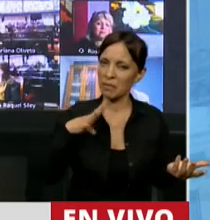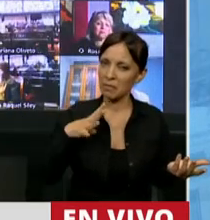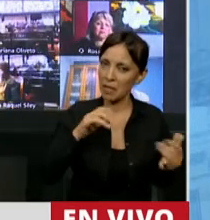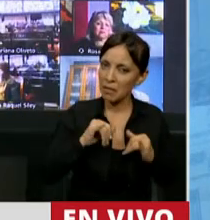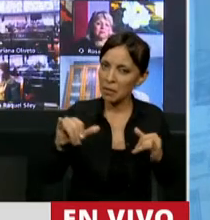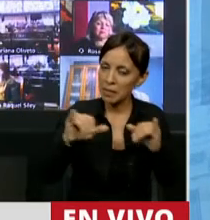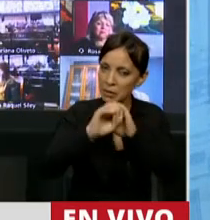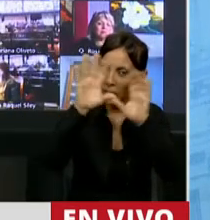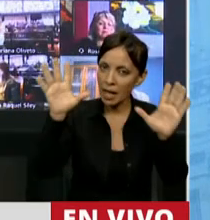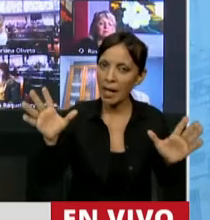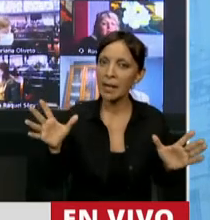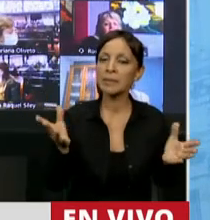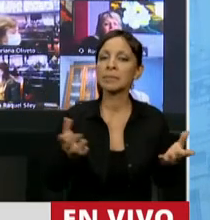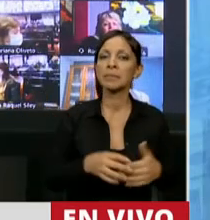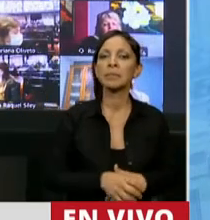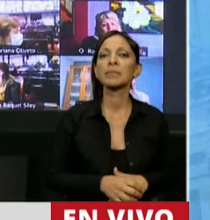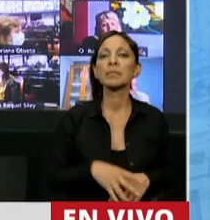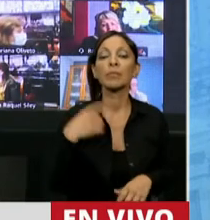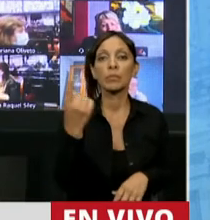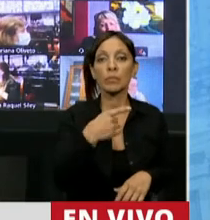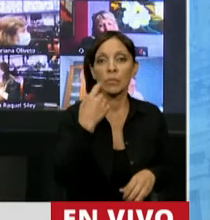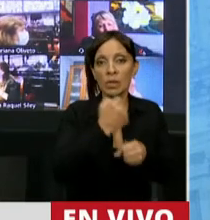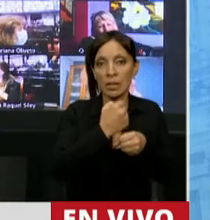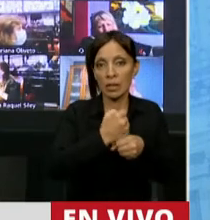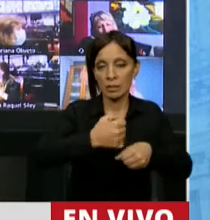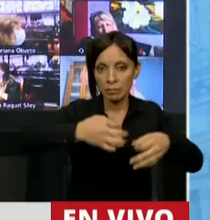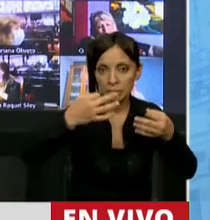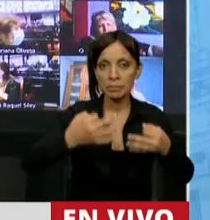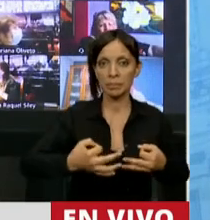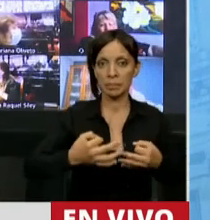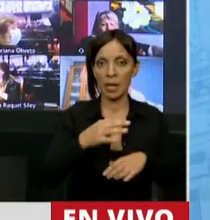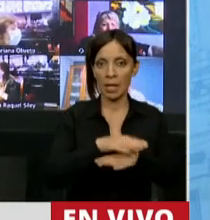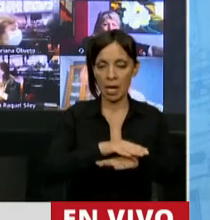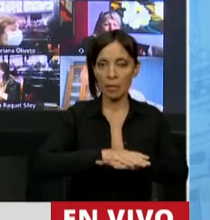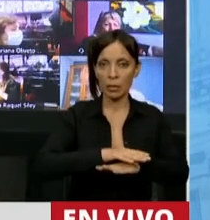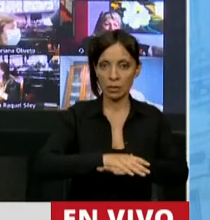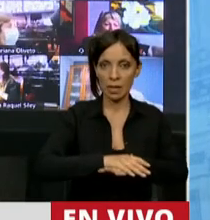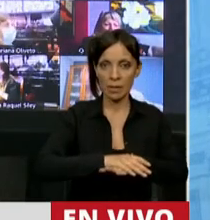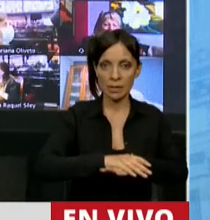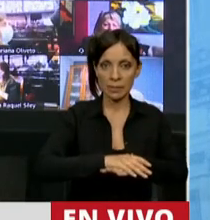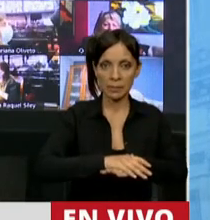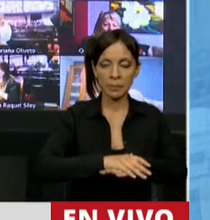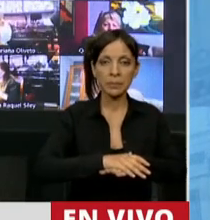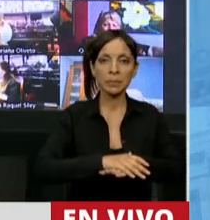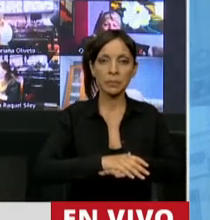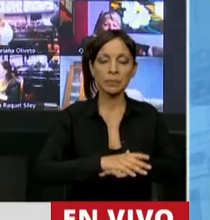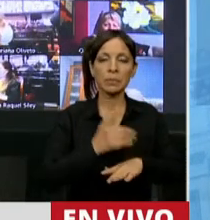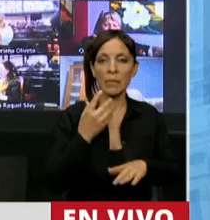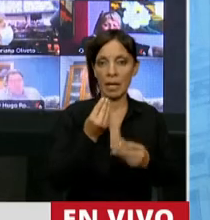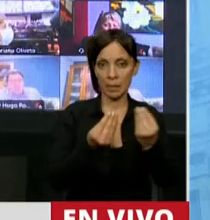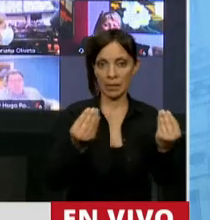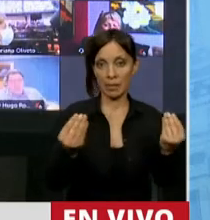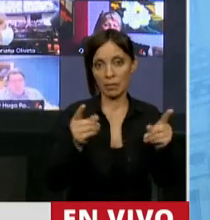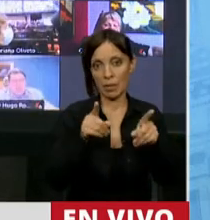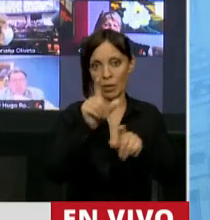porque quienes pretendemos ejercer con responsabilidad la representación que el